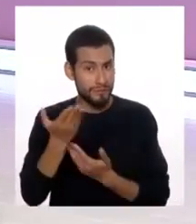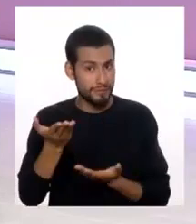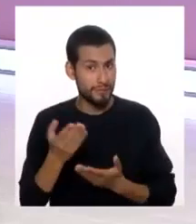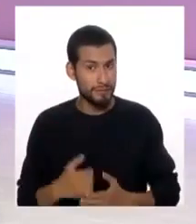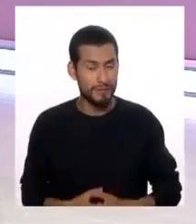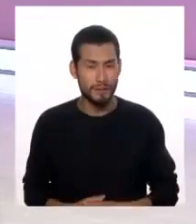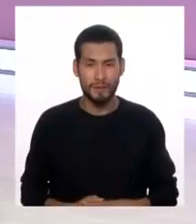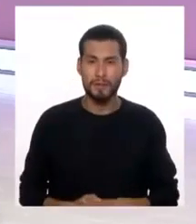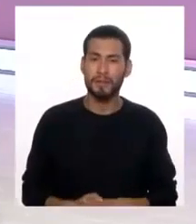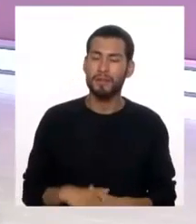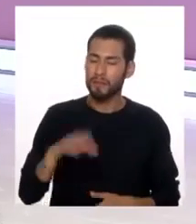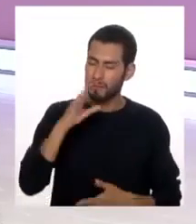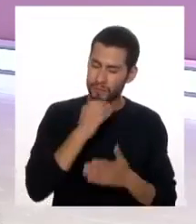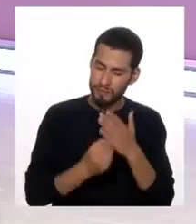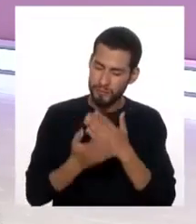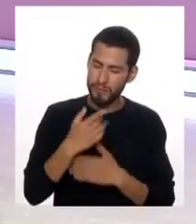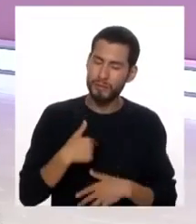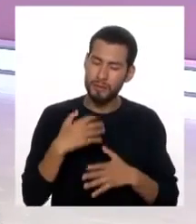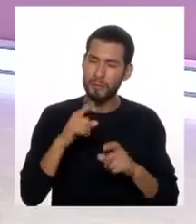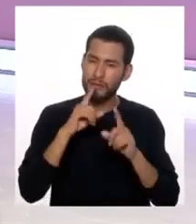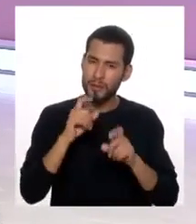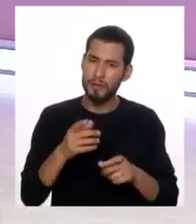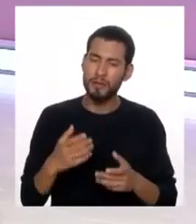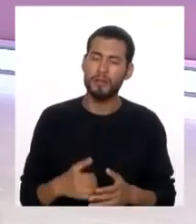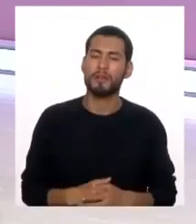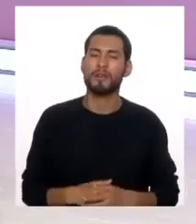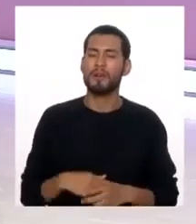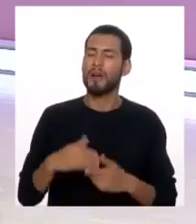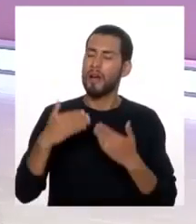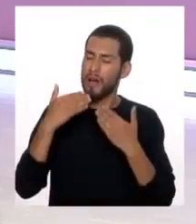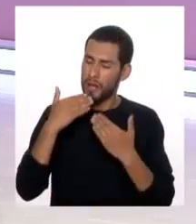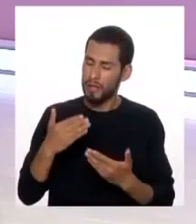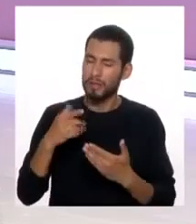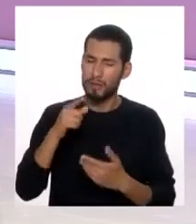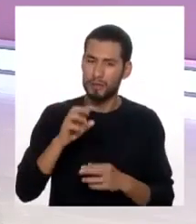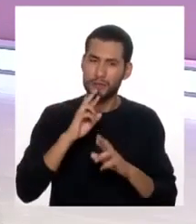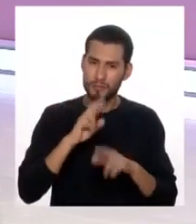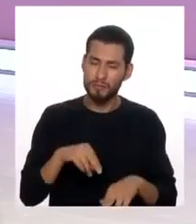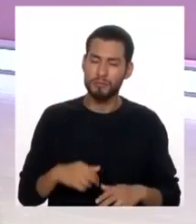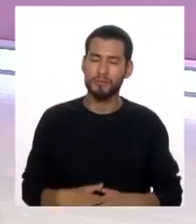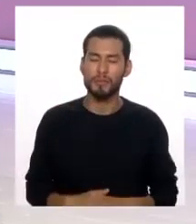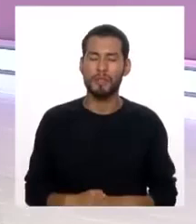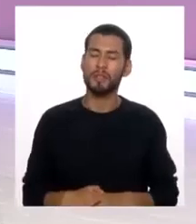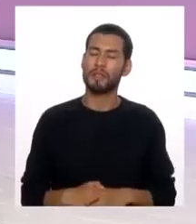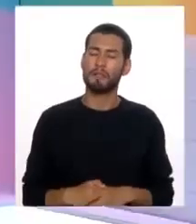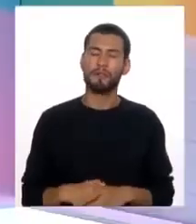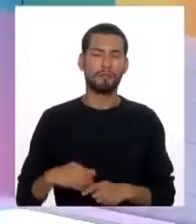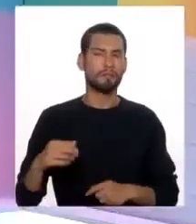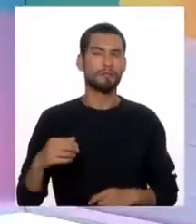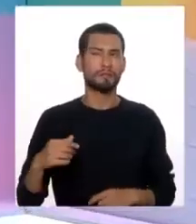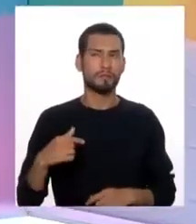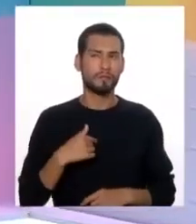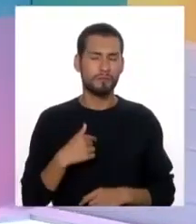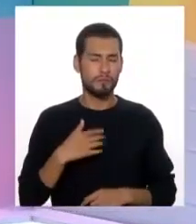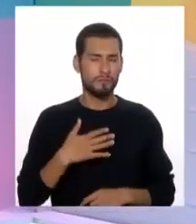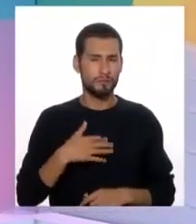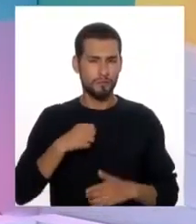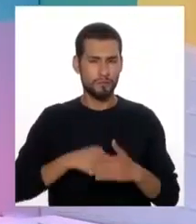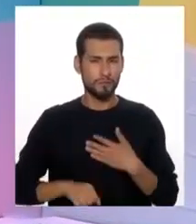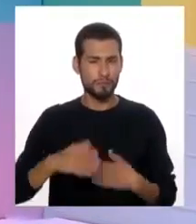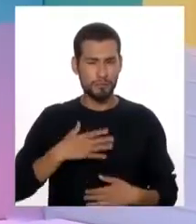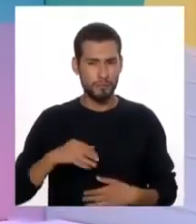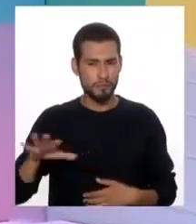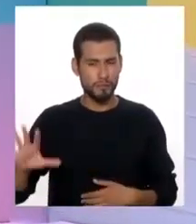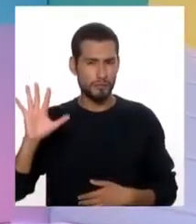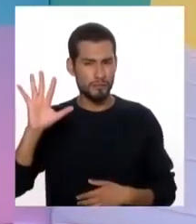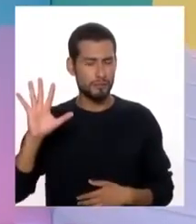Buenos días, doctor. Quería hacer una consulta, doctor Horacio, y muchas gracias por la respuesta. Tengo una niña de 5